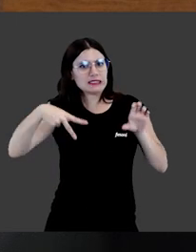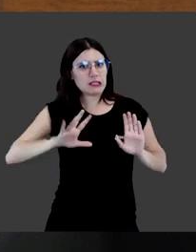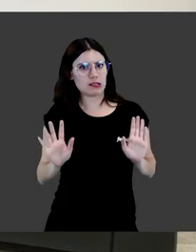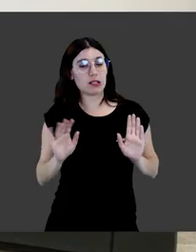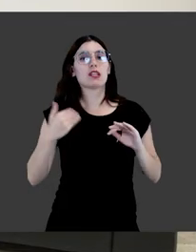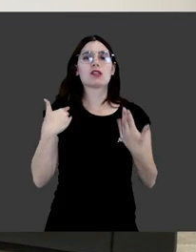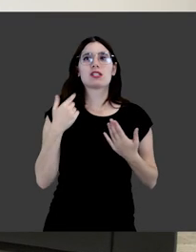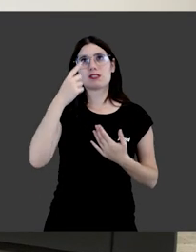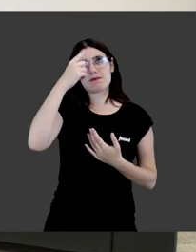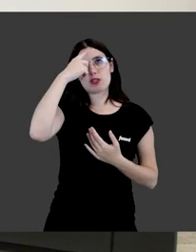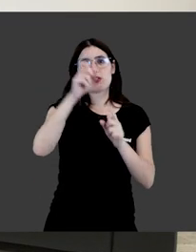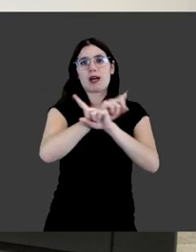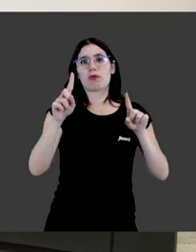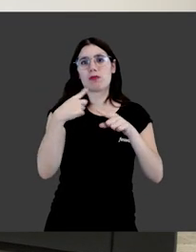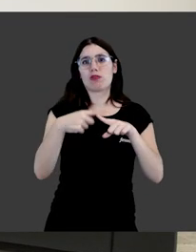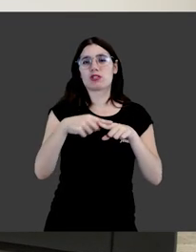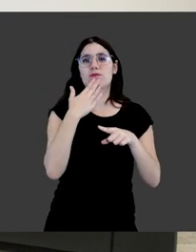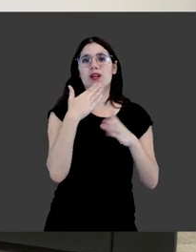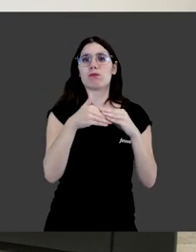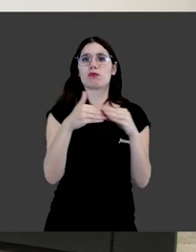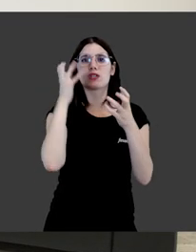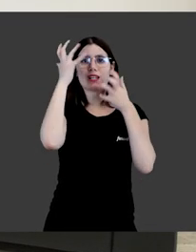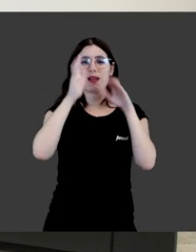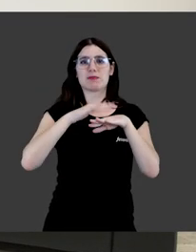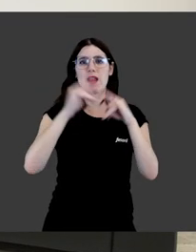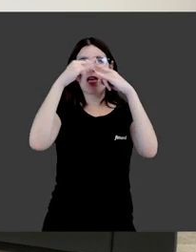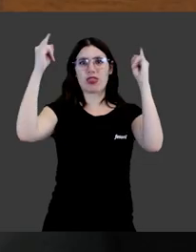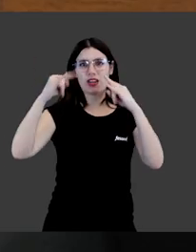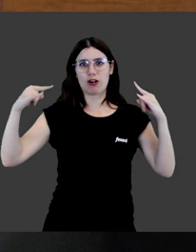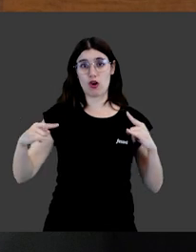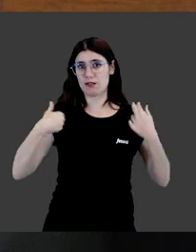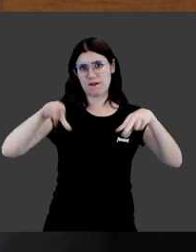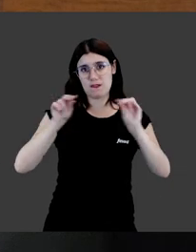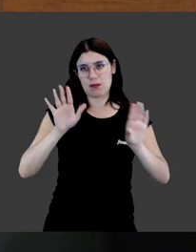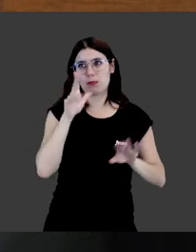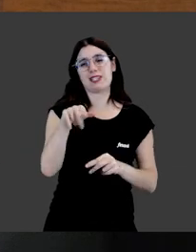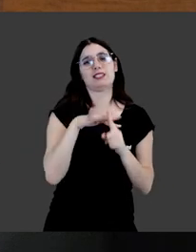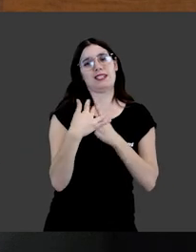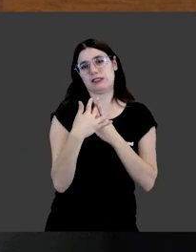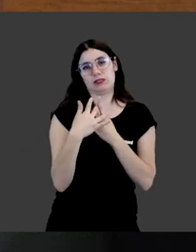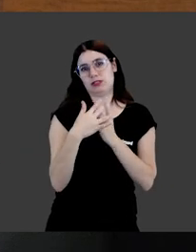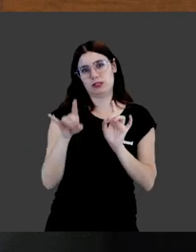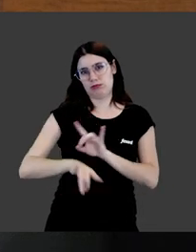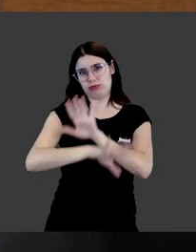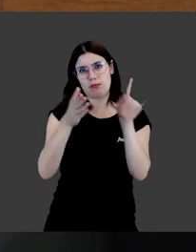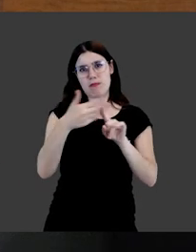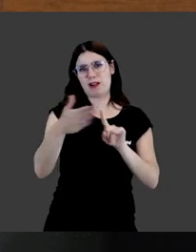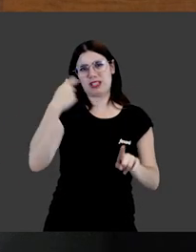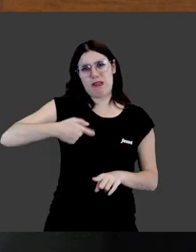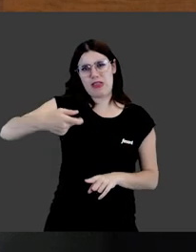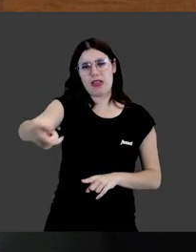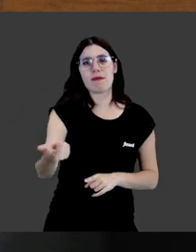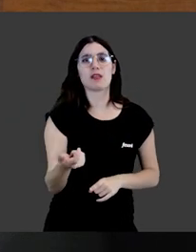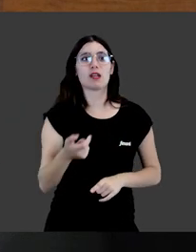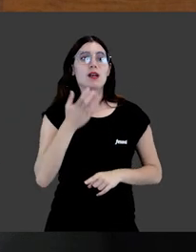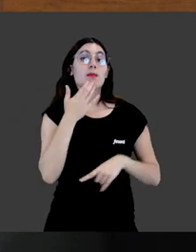Yo creo que, por un lado, verdad que se han prohibido conductas como el uso de animales en los circos, quizá porque en esos casos sí que a menudo podían producirse